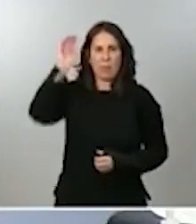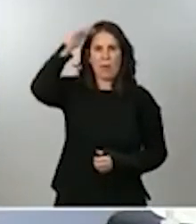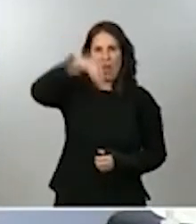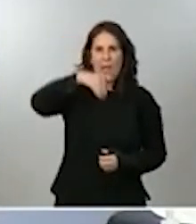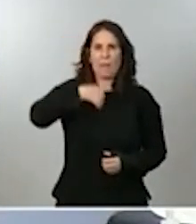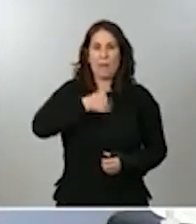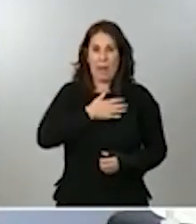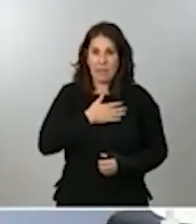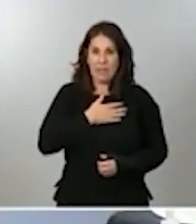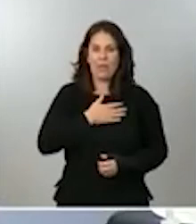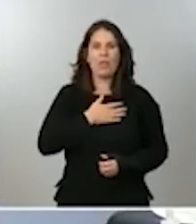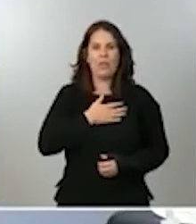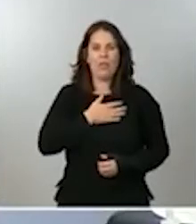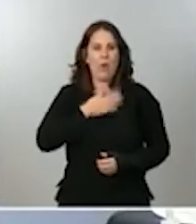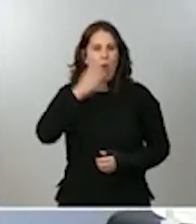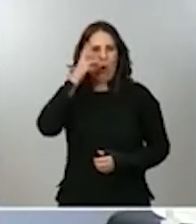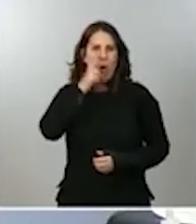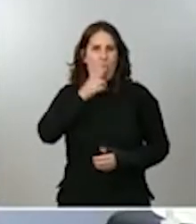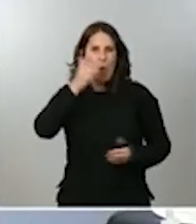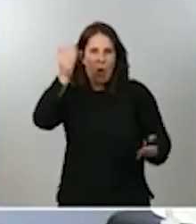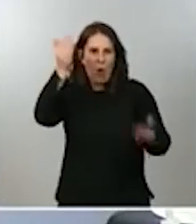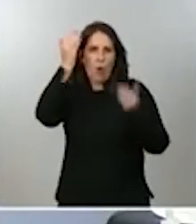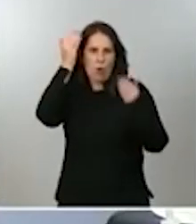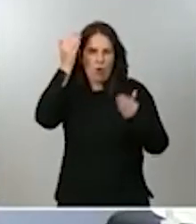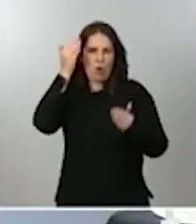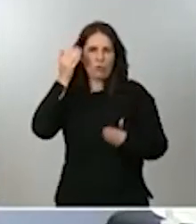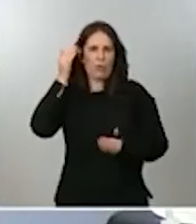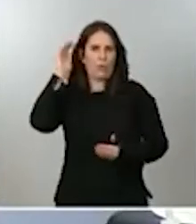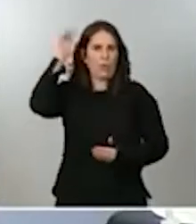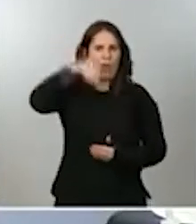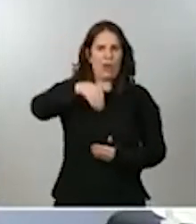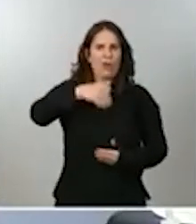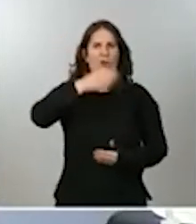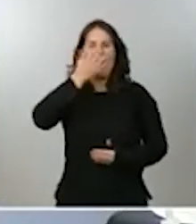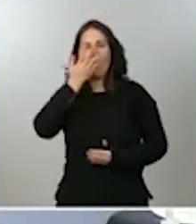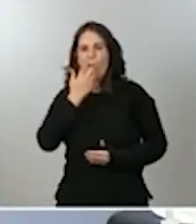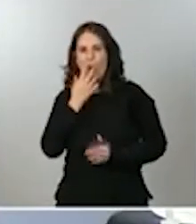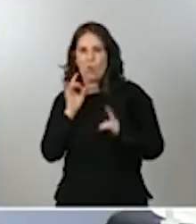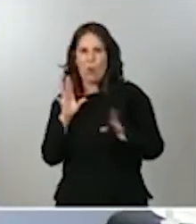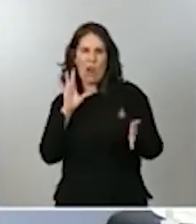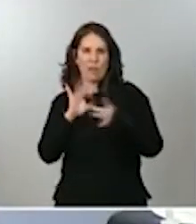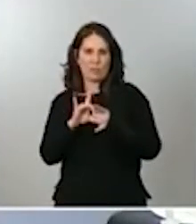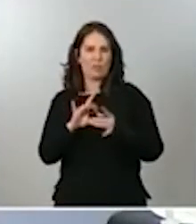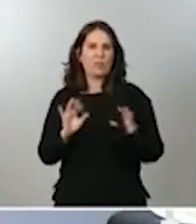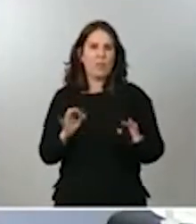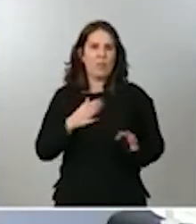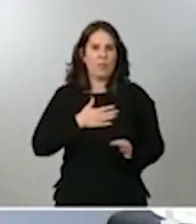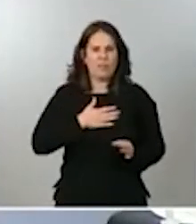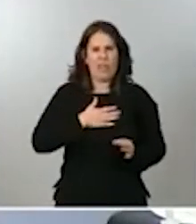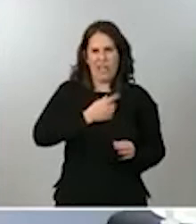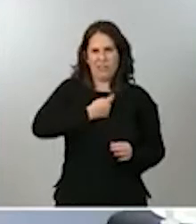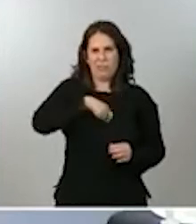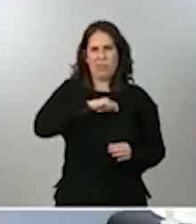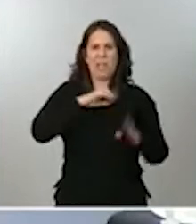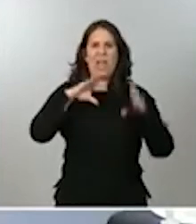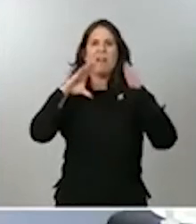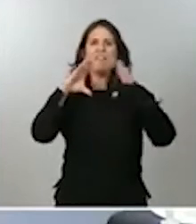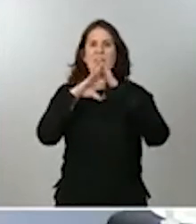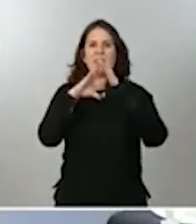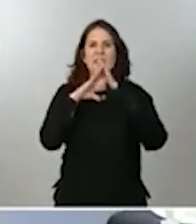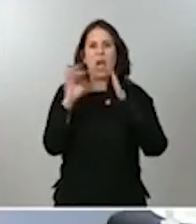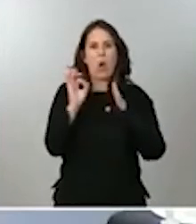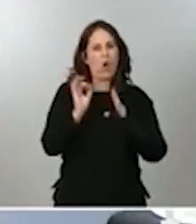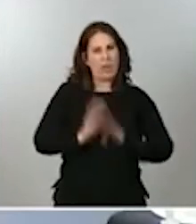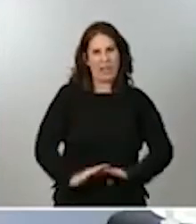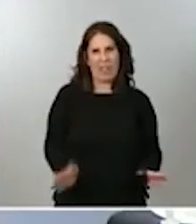feminismo sea también el del horizonte republicano. Pienso que España será feminista o no será, y para mí es un honor